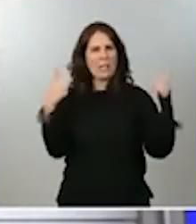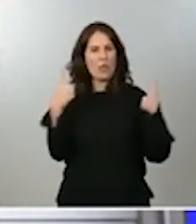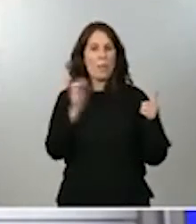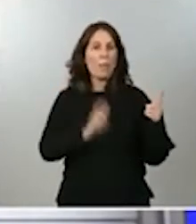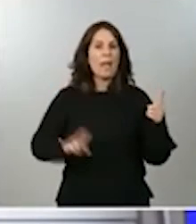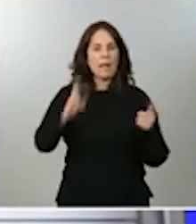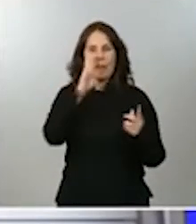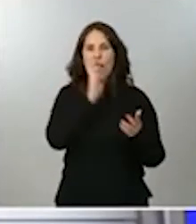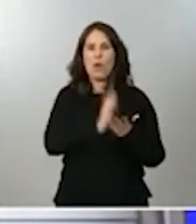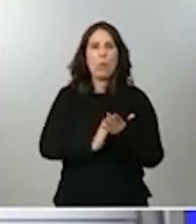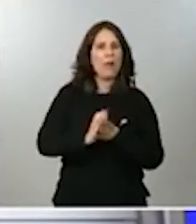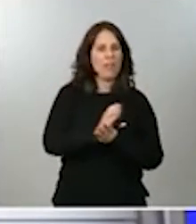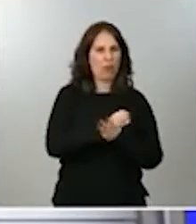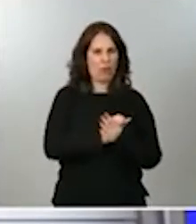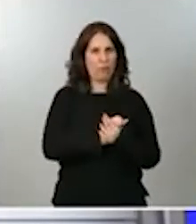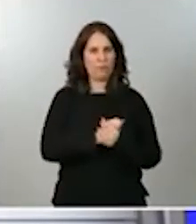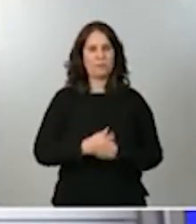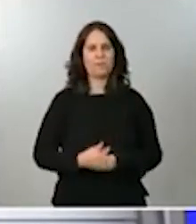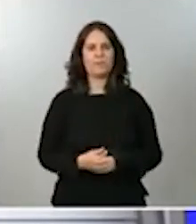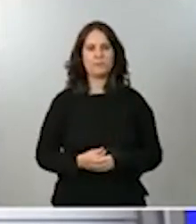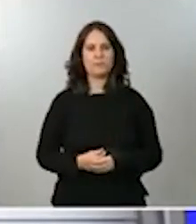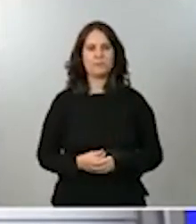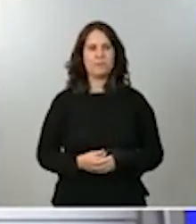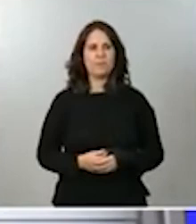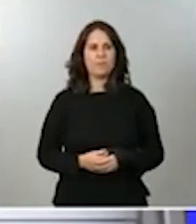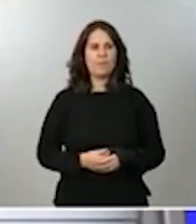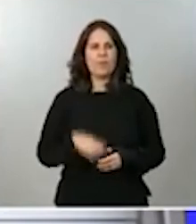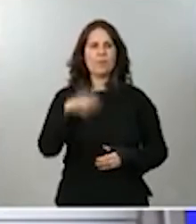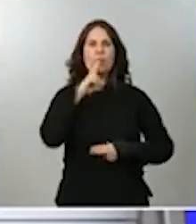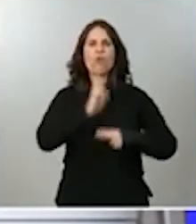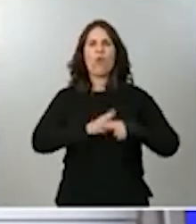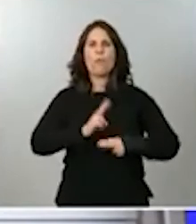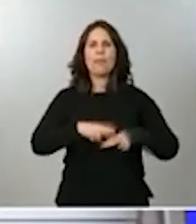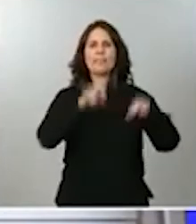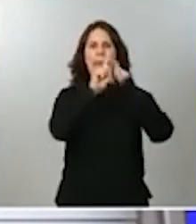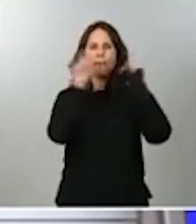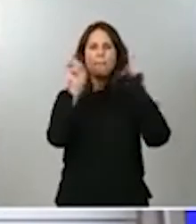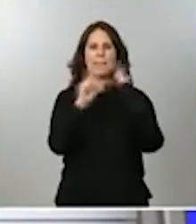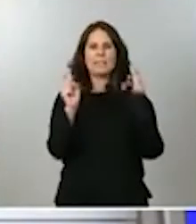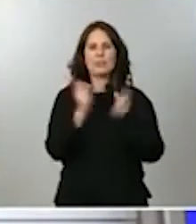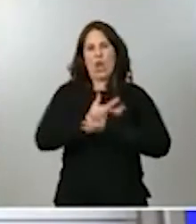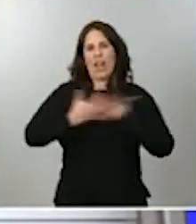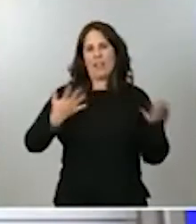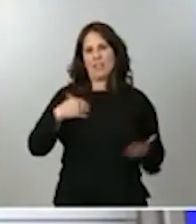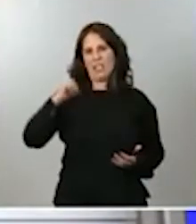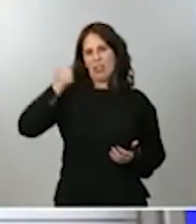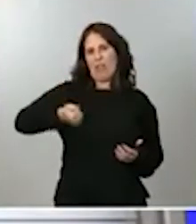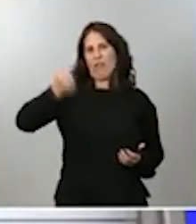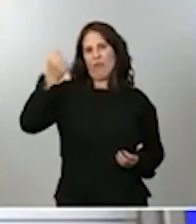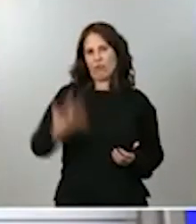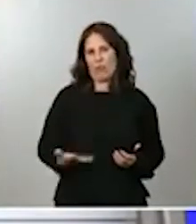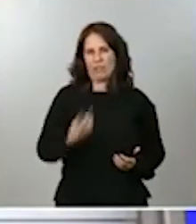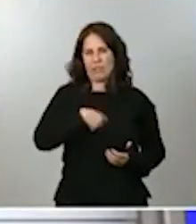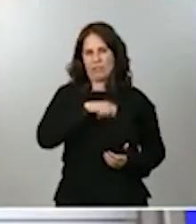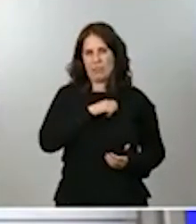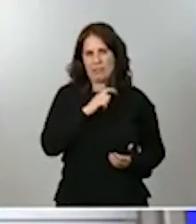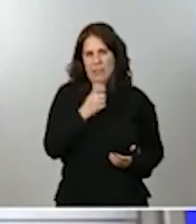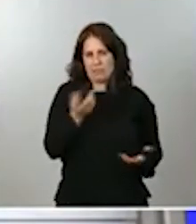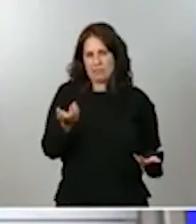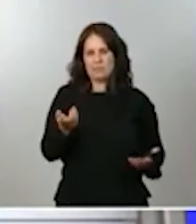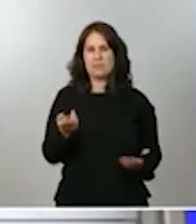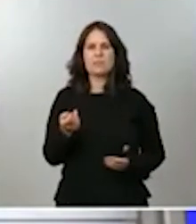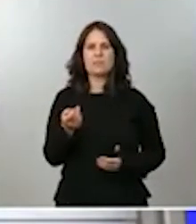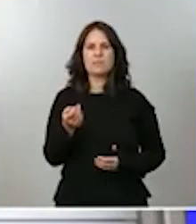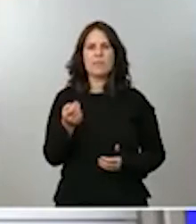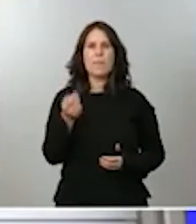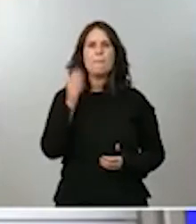España. Usted no va a decir nombres de empresas y grandes fortunas que defraudan en España ya lo ha dicho pero sí puede decirnos qué